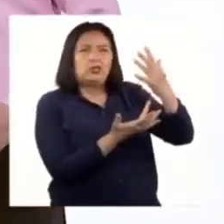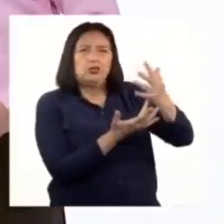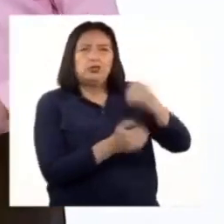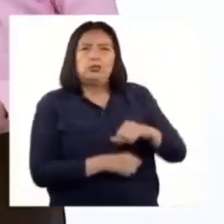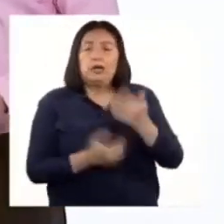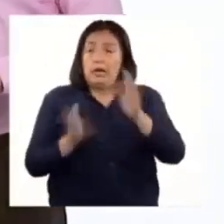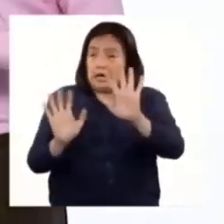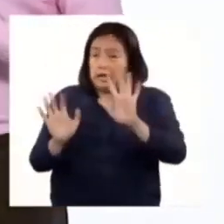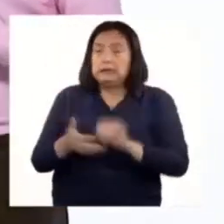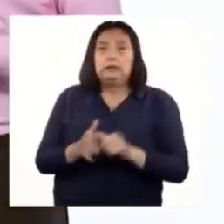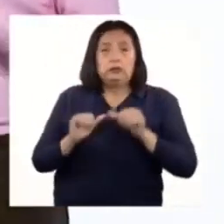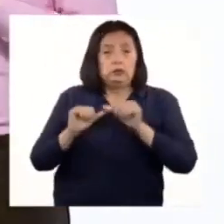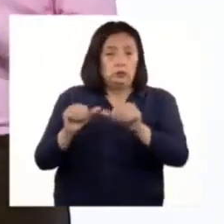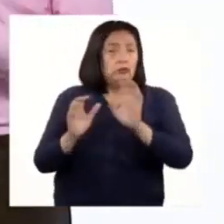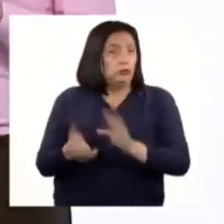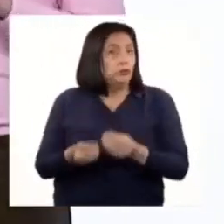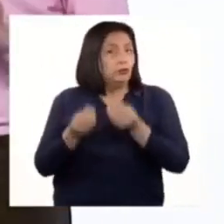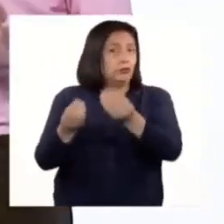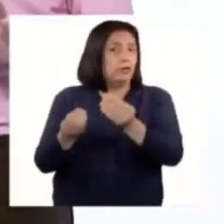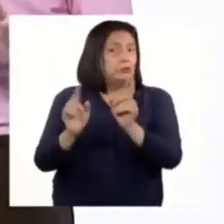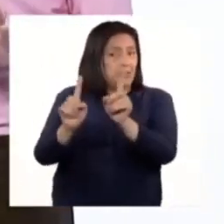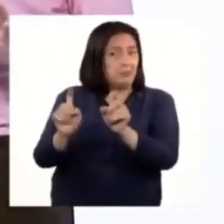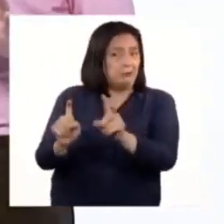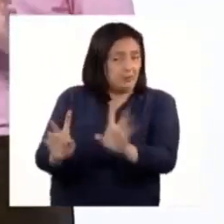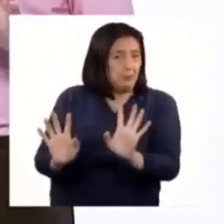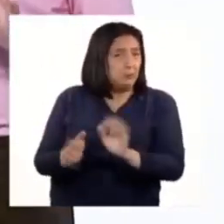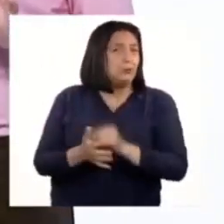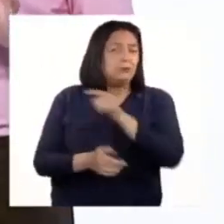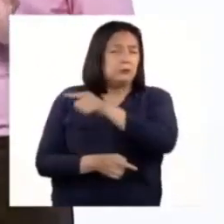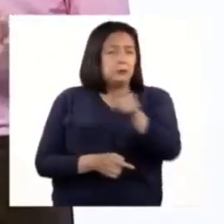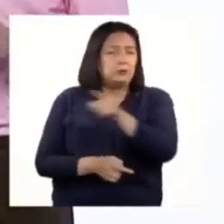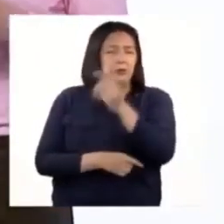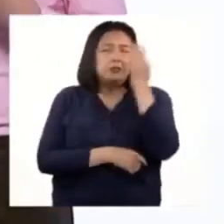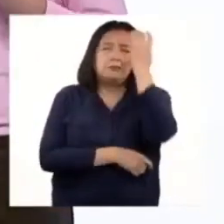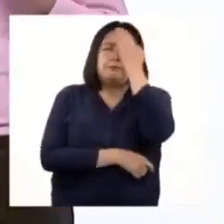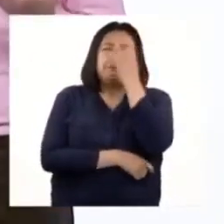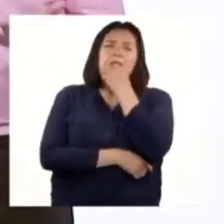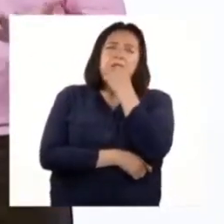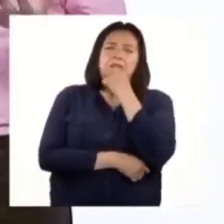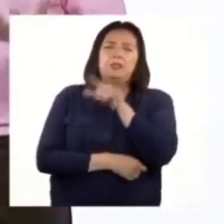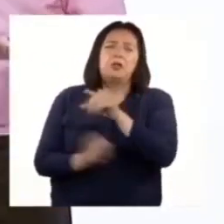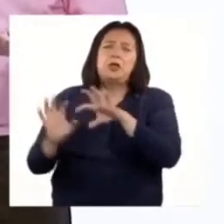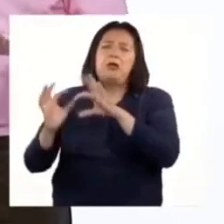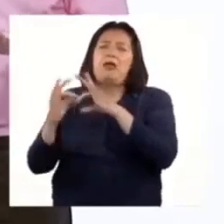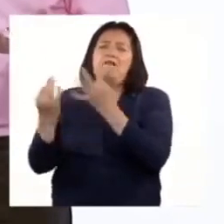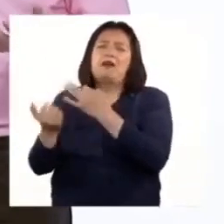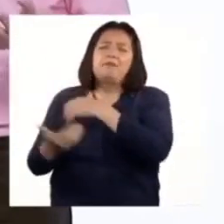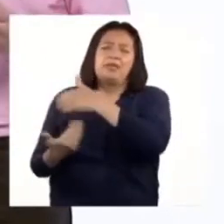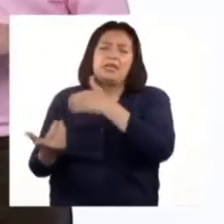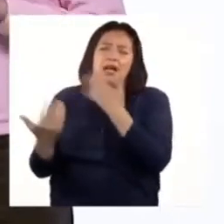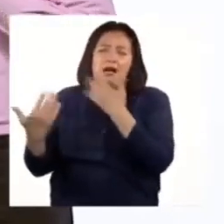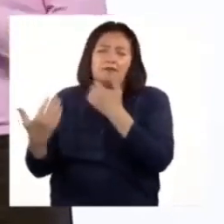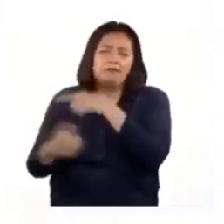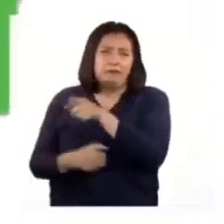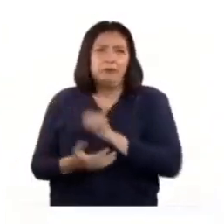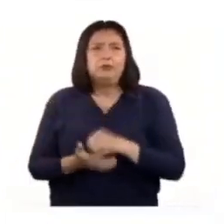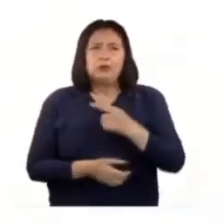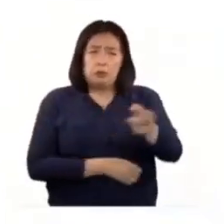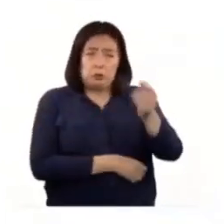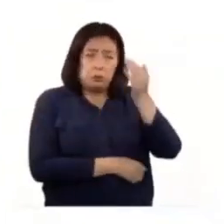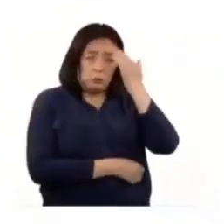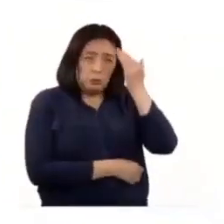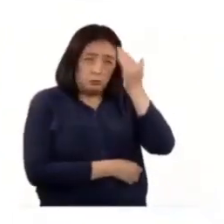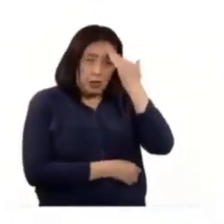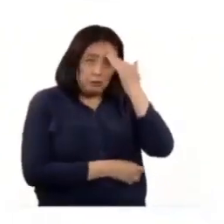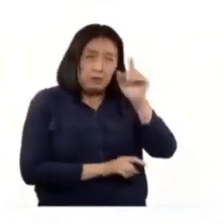Antes de continuar, les dejo unas preguntas para que las reflexionen con sus familiares en casa. ¿Conocen